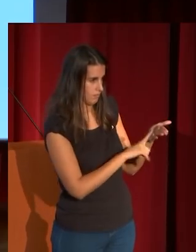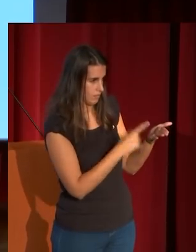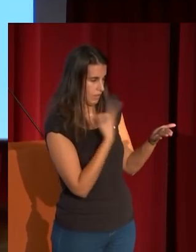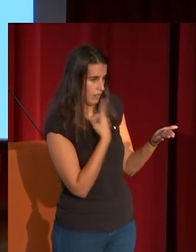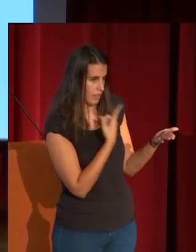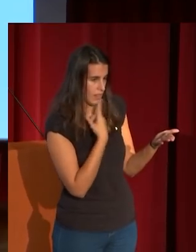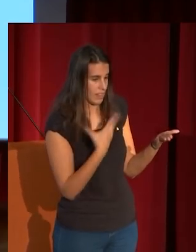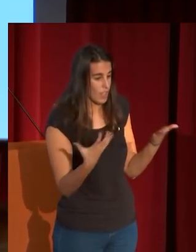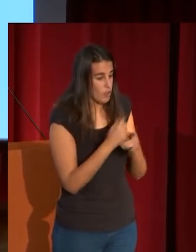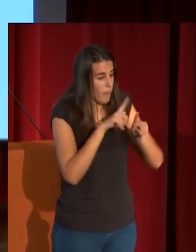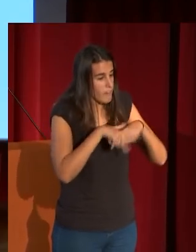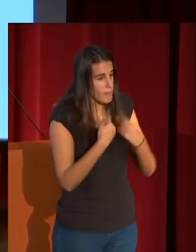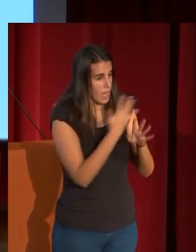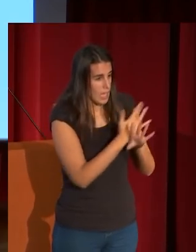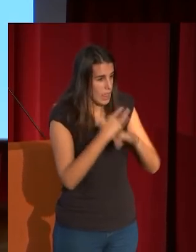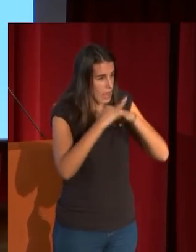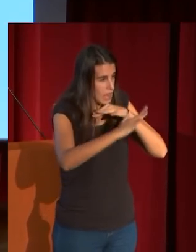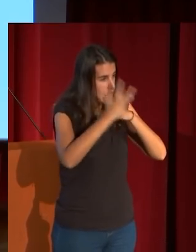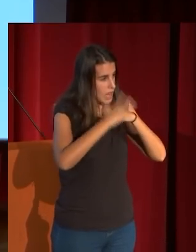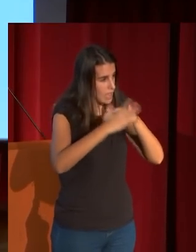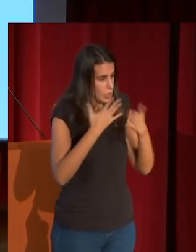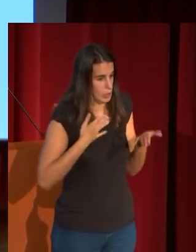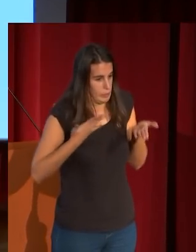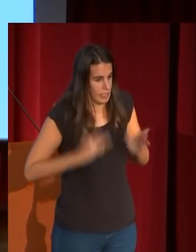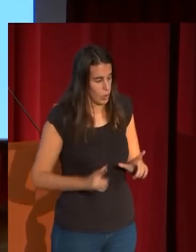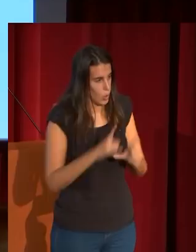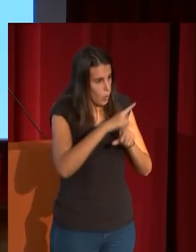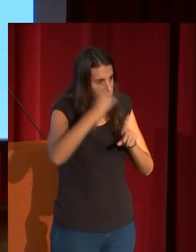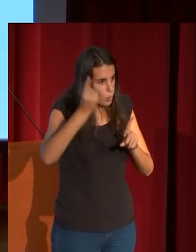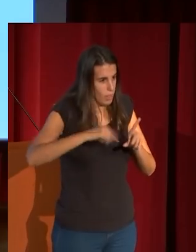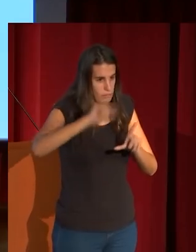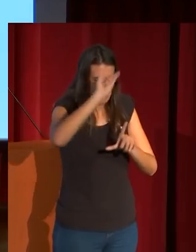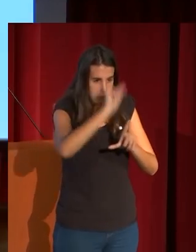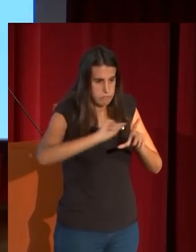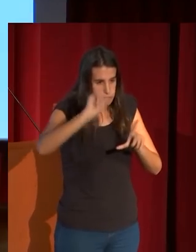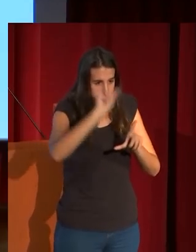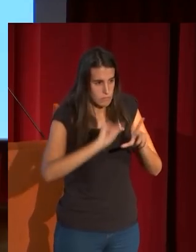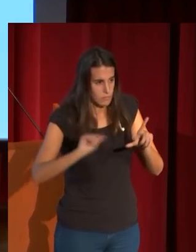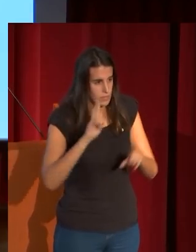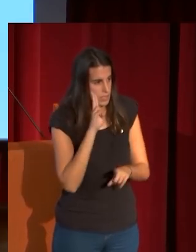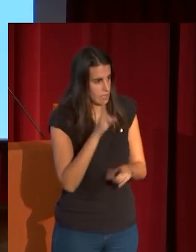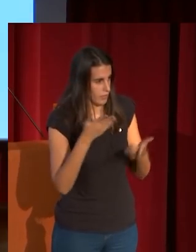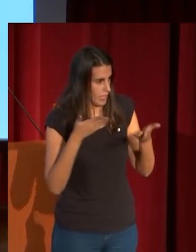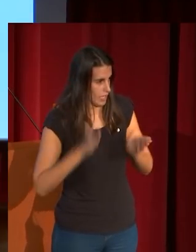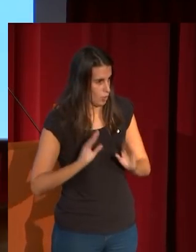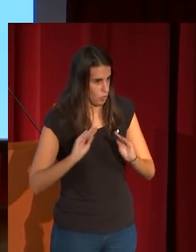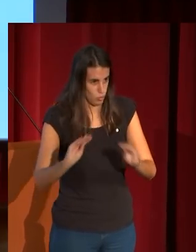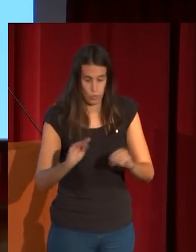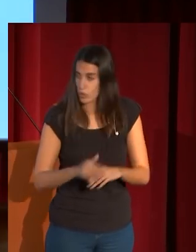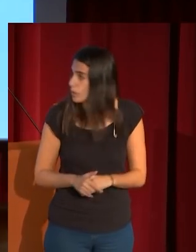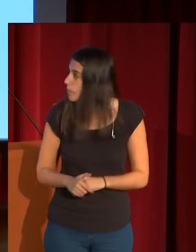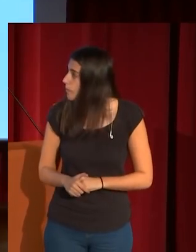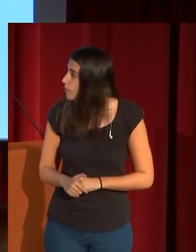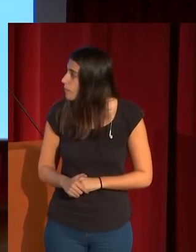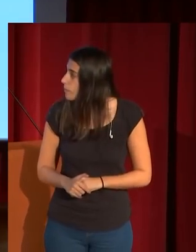tomando baños y los dibuja a la pluma y entonces ahí se ve a Marianito con esta misma